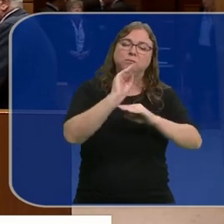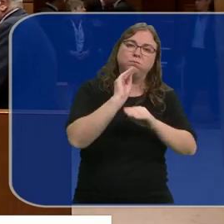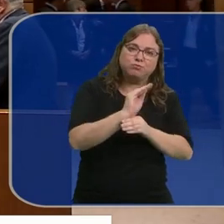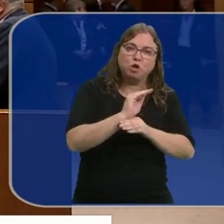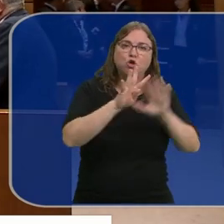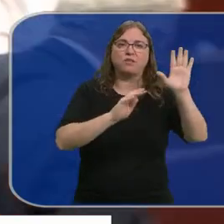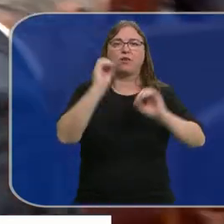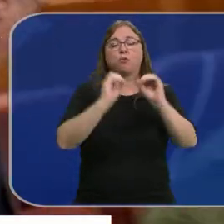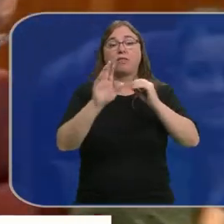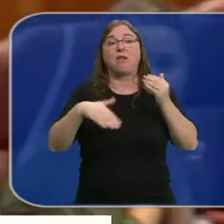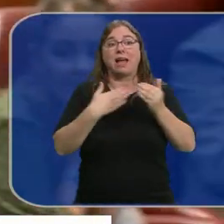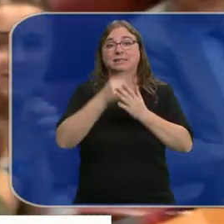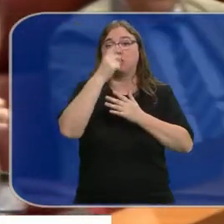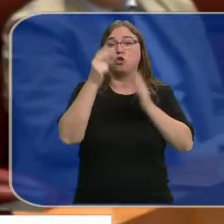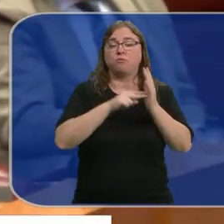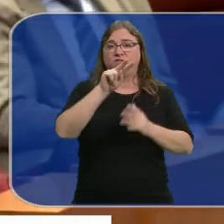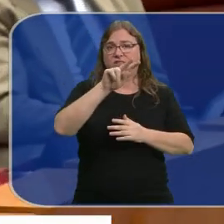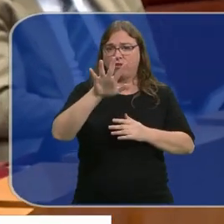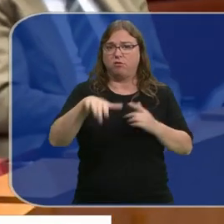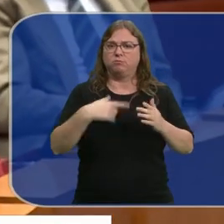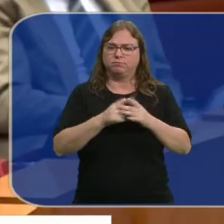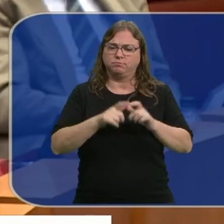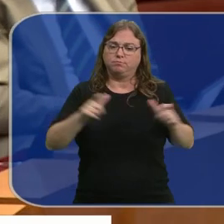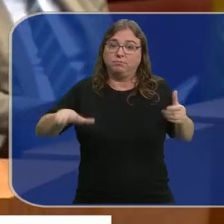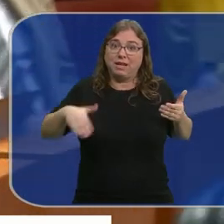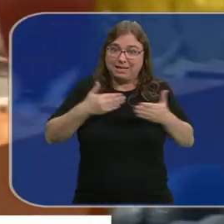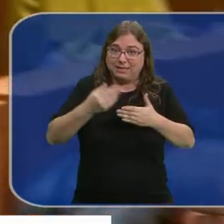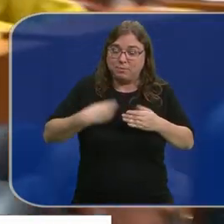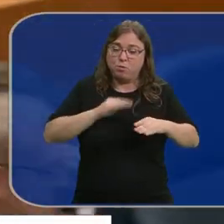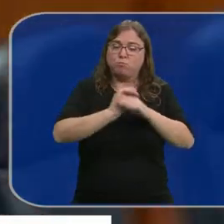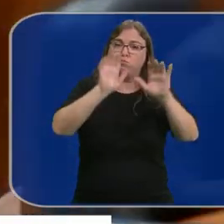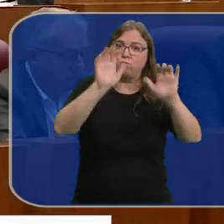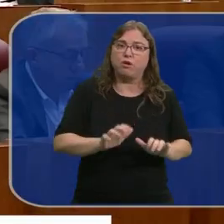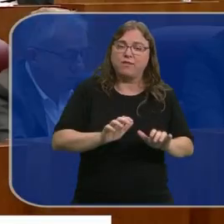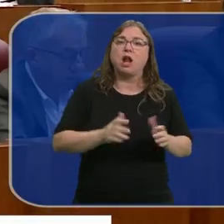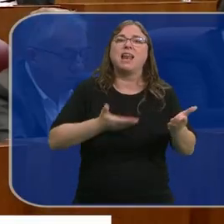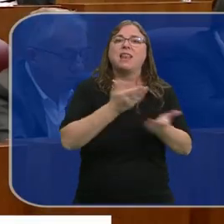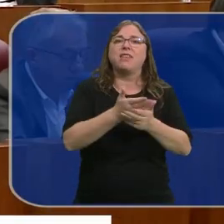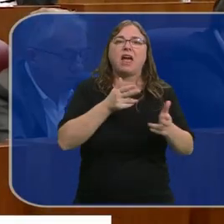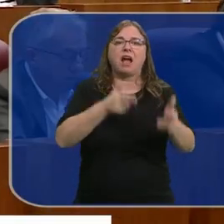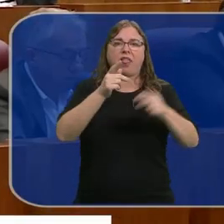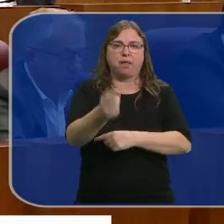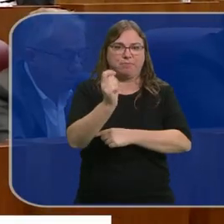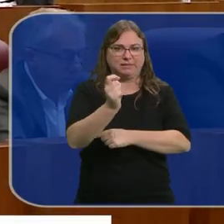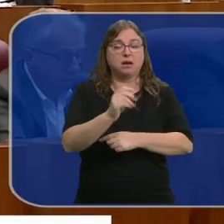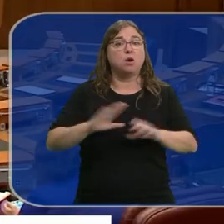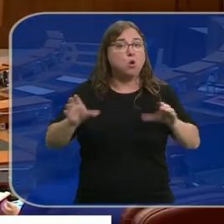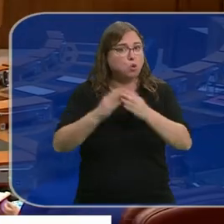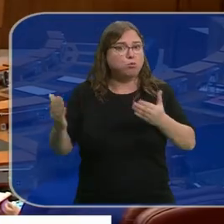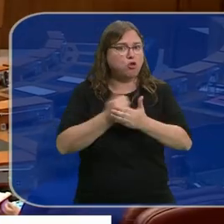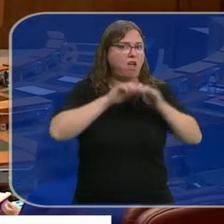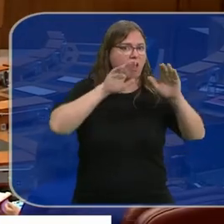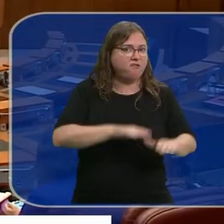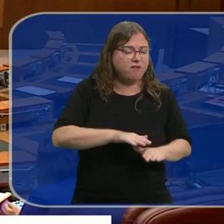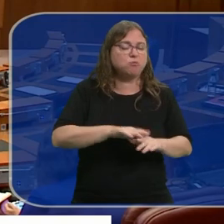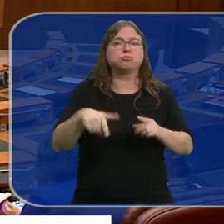% hasta diciembre de 2025 y ampliar también hasta esa fecha la bonificación de licencias de caza y pesca. Todos los grupos han votado